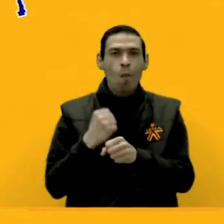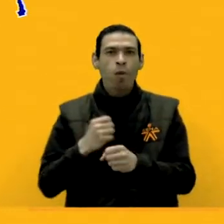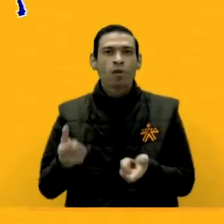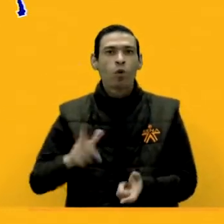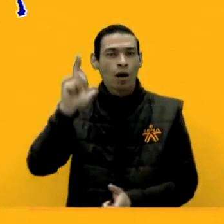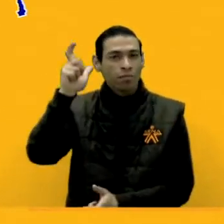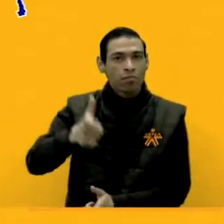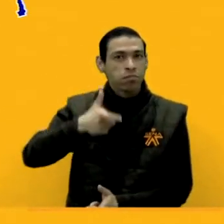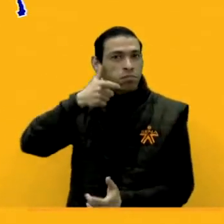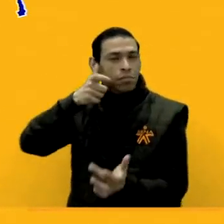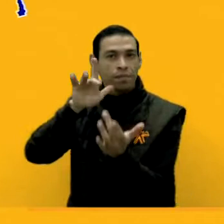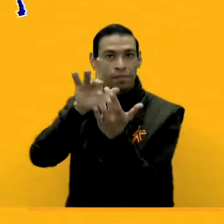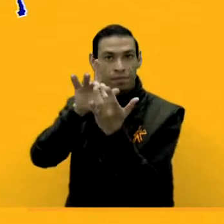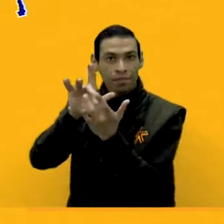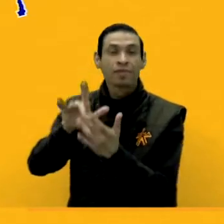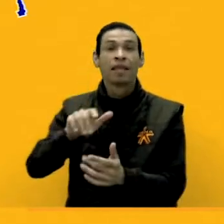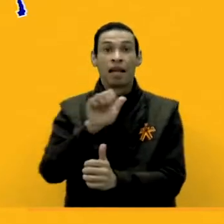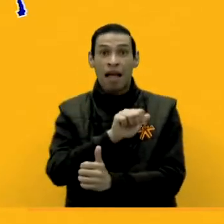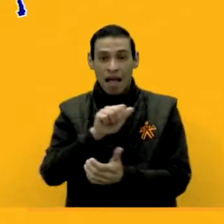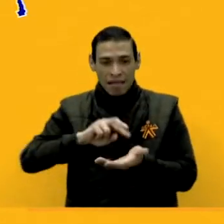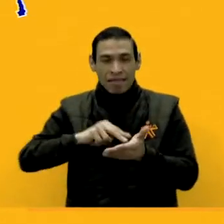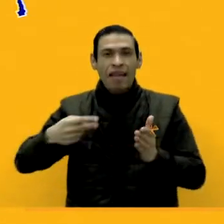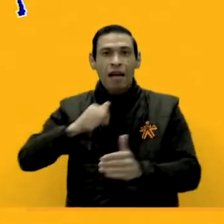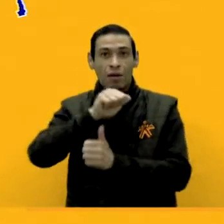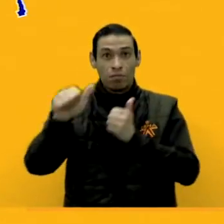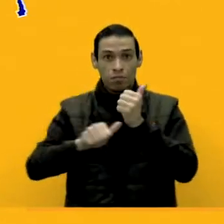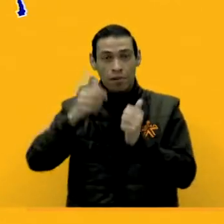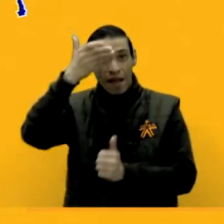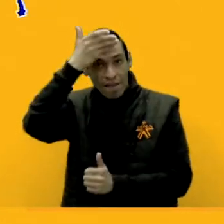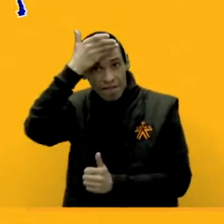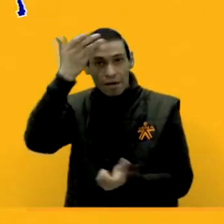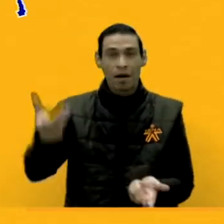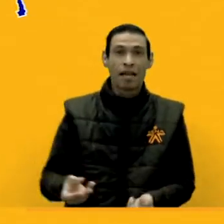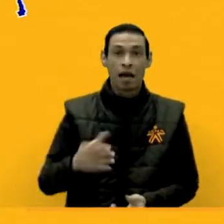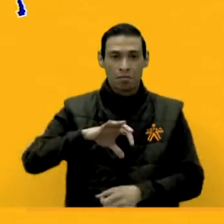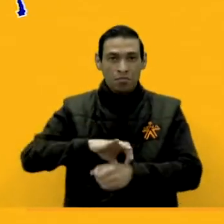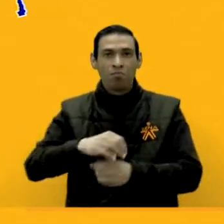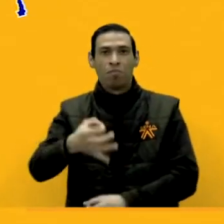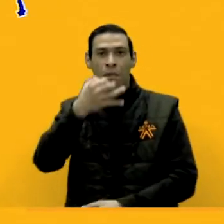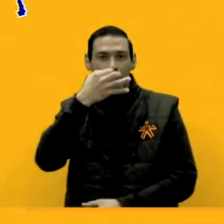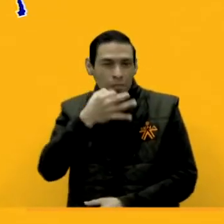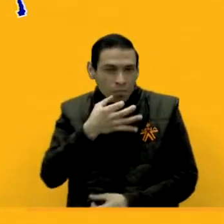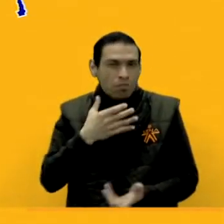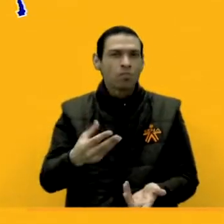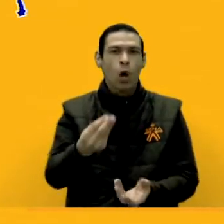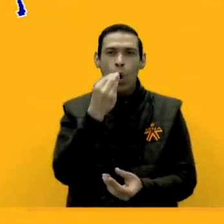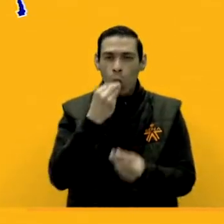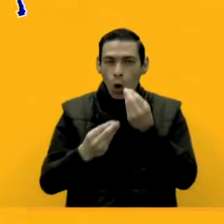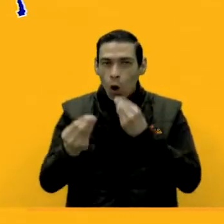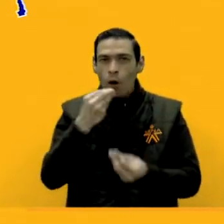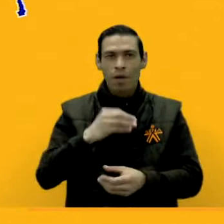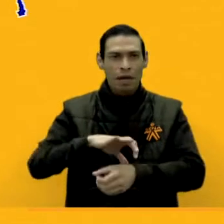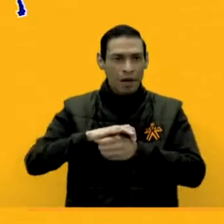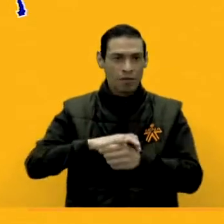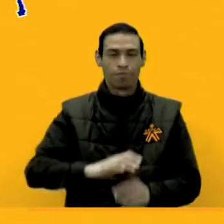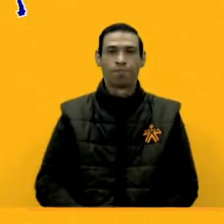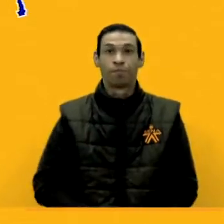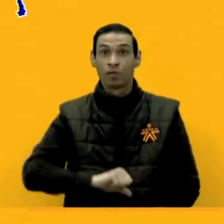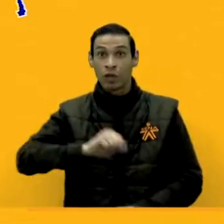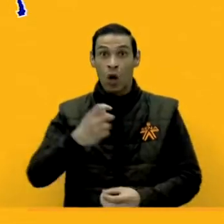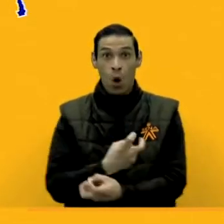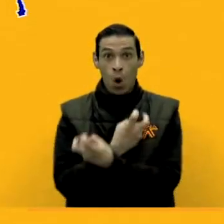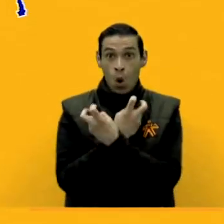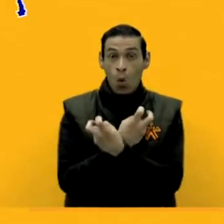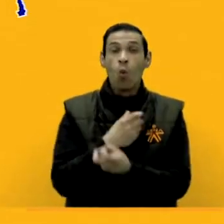laborales para agentes de Contact Center, técnicos auxiliares en enfermería, nutricionistas, médicos. En Huila se